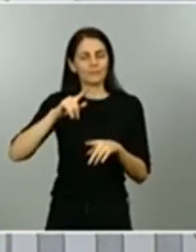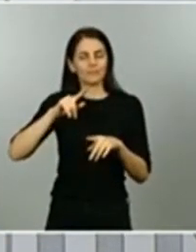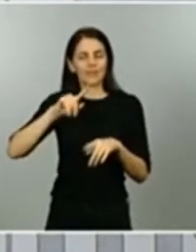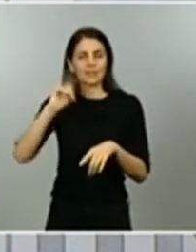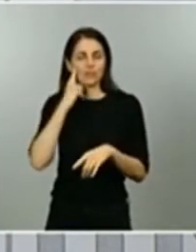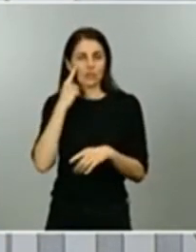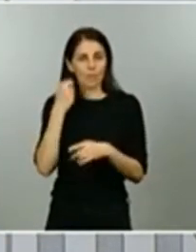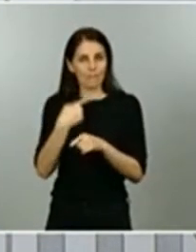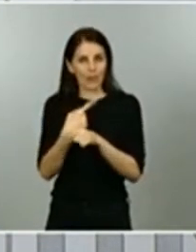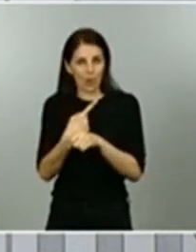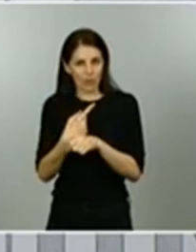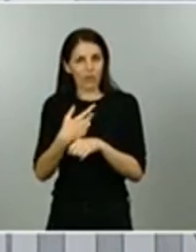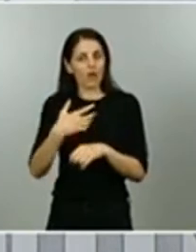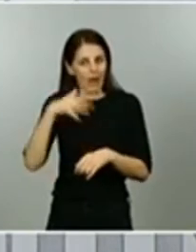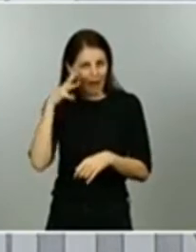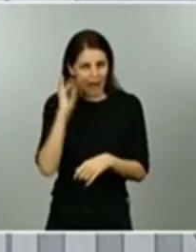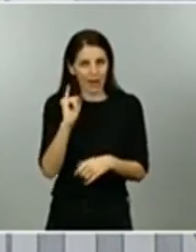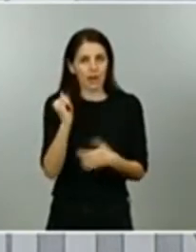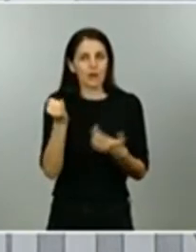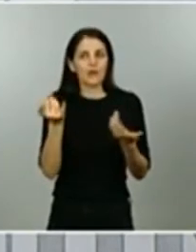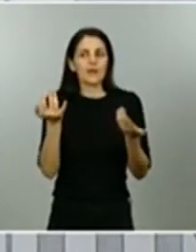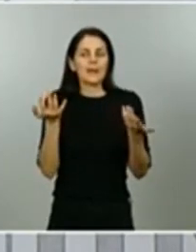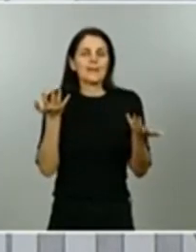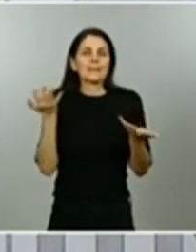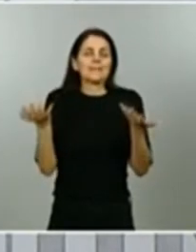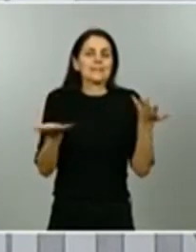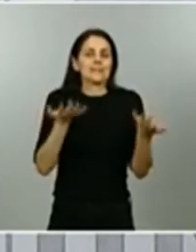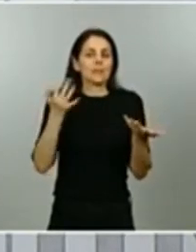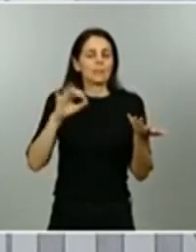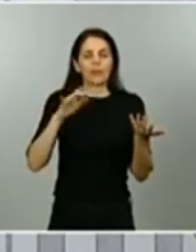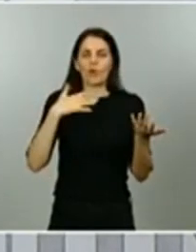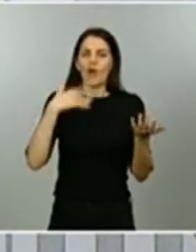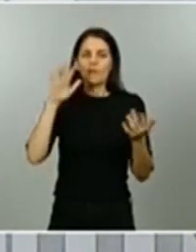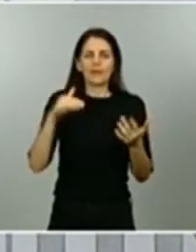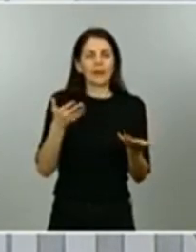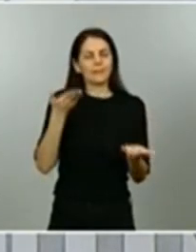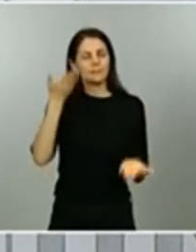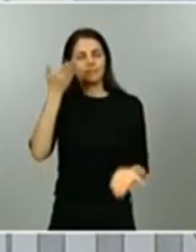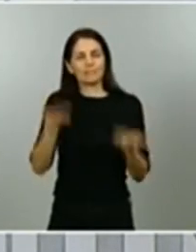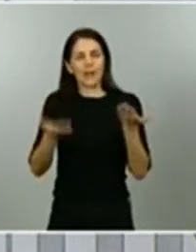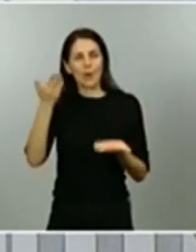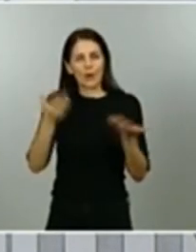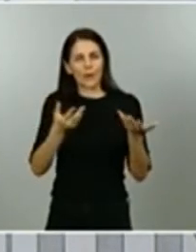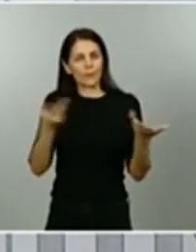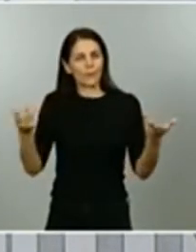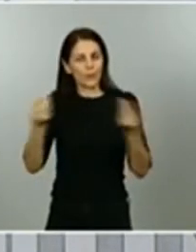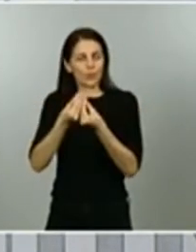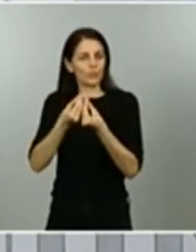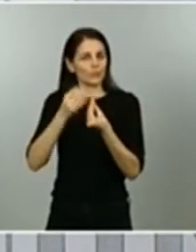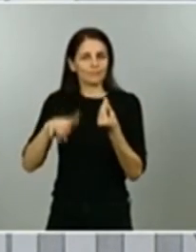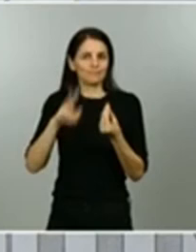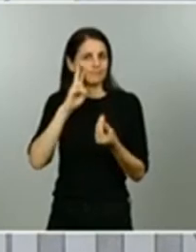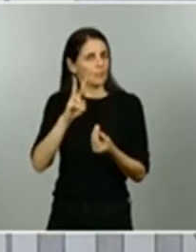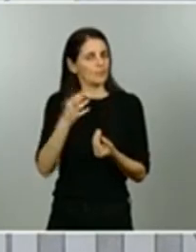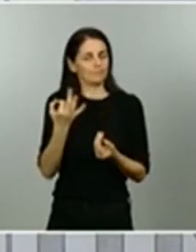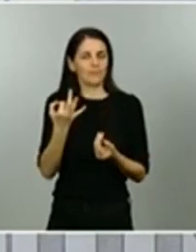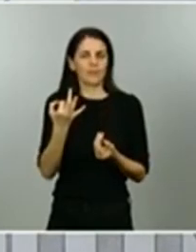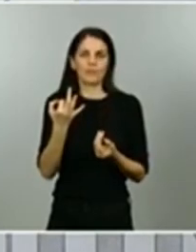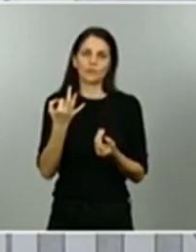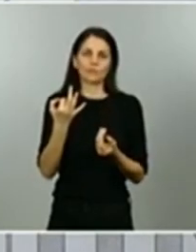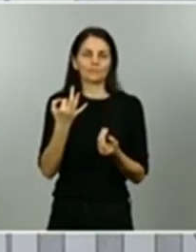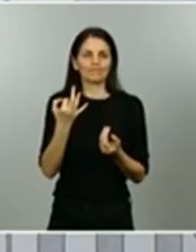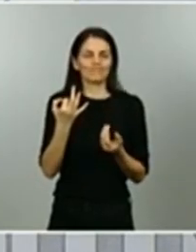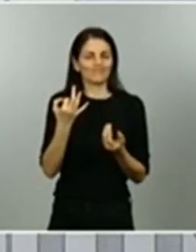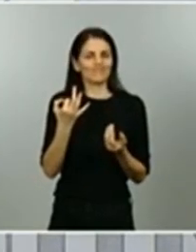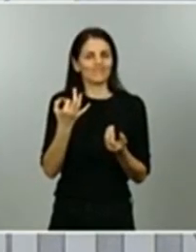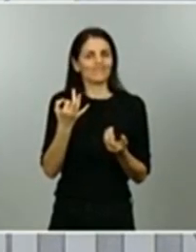a nivel técnico pues hemos concluido que es mejor que se desarrollen de una forma más amplia antes de poder pasar con